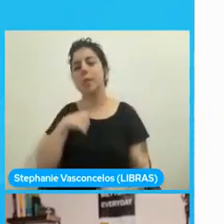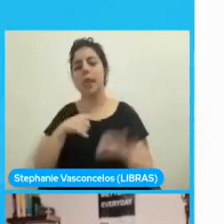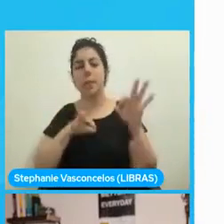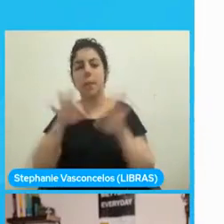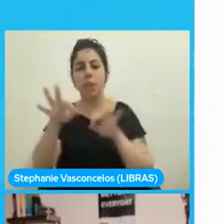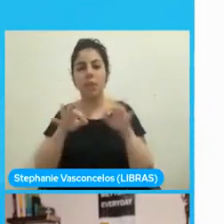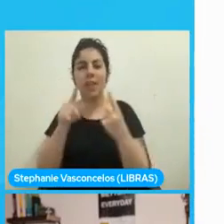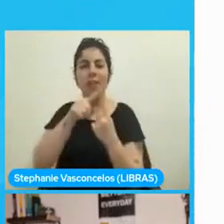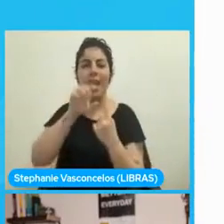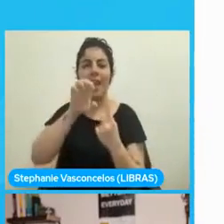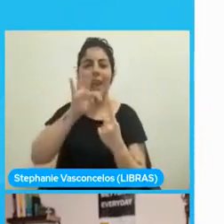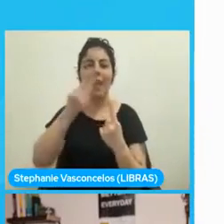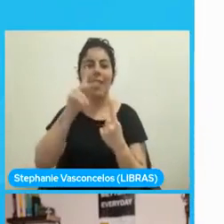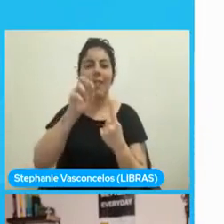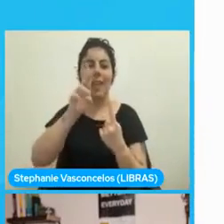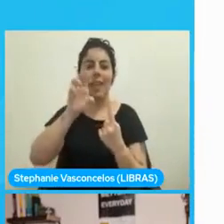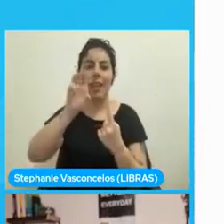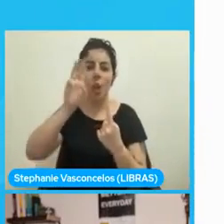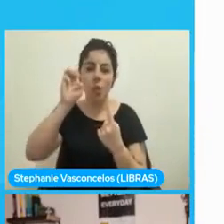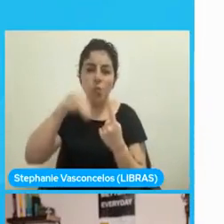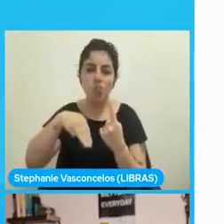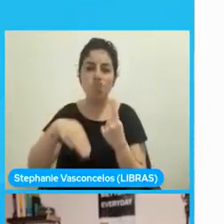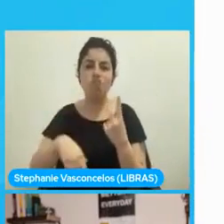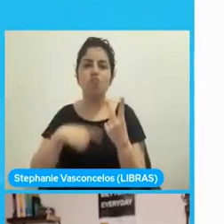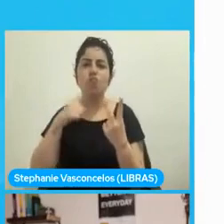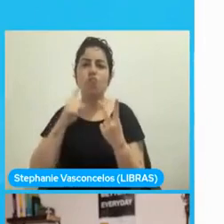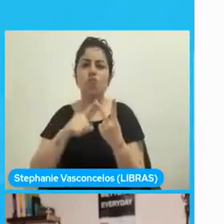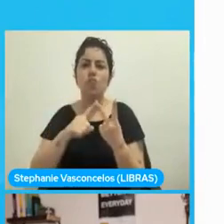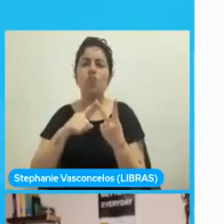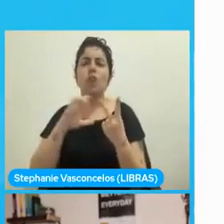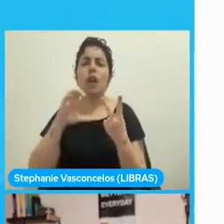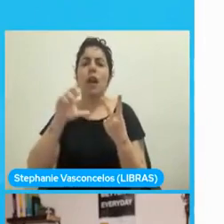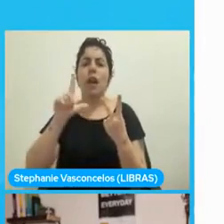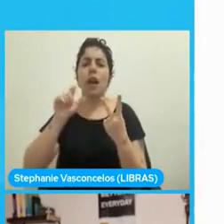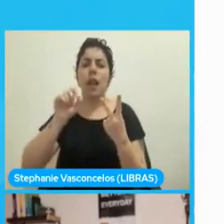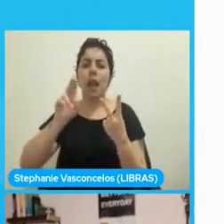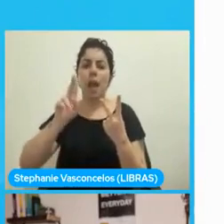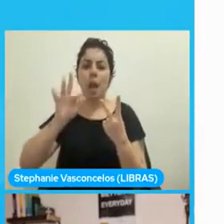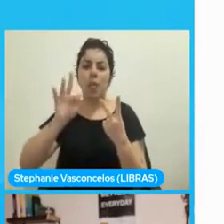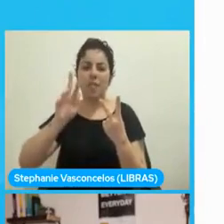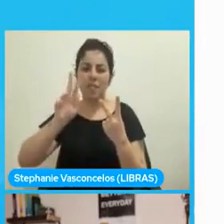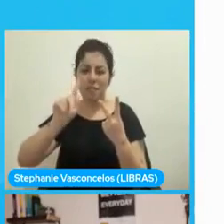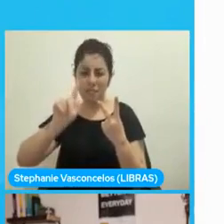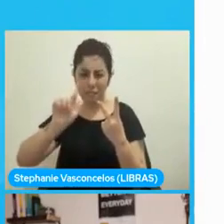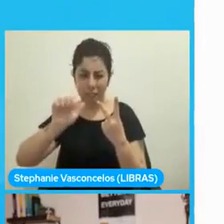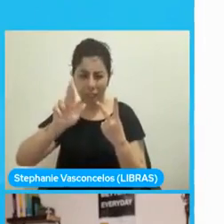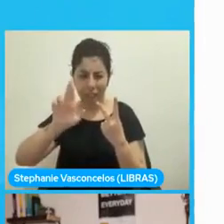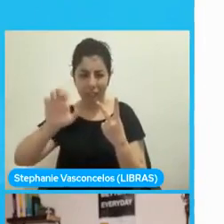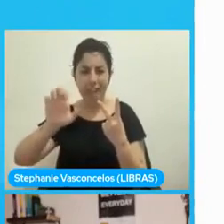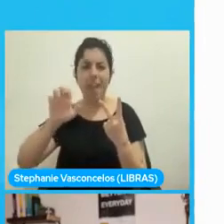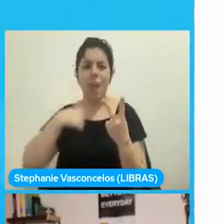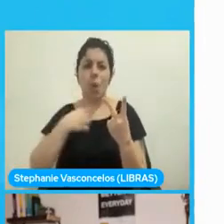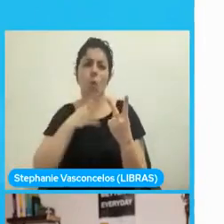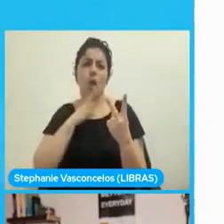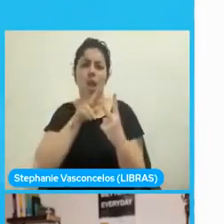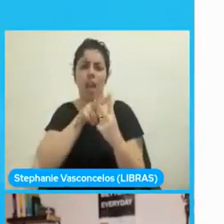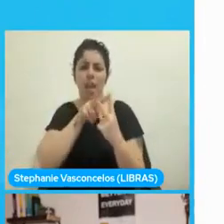Cloudflare, que son de los que más conozco, donde han podido utilizar